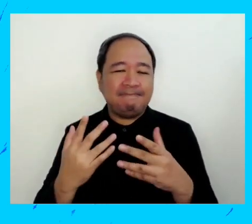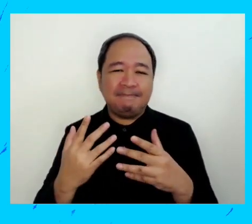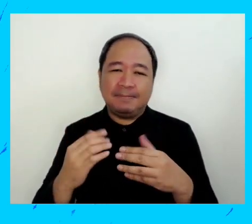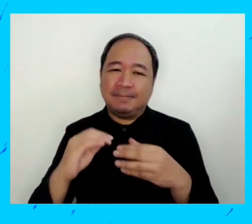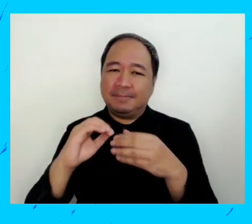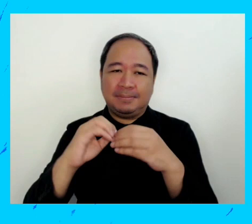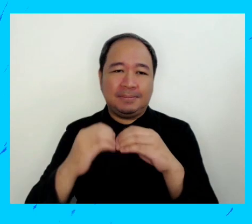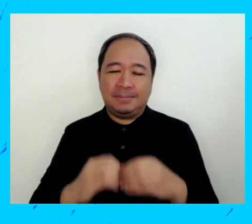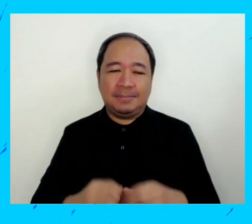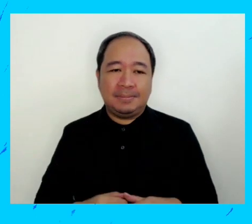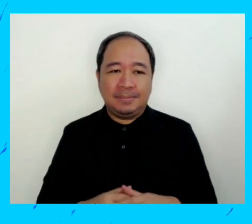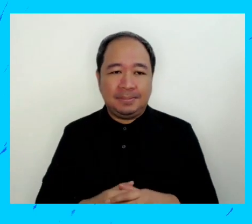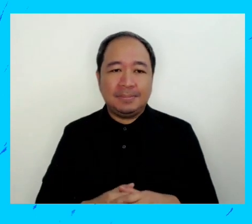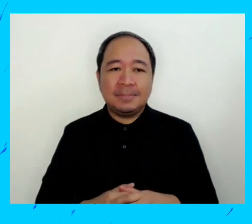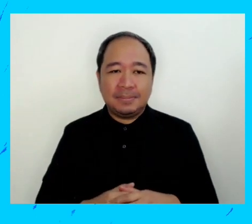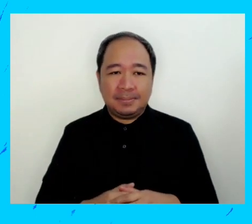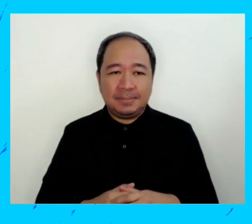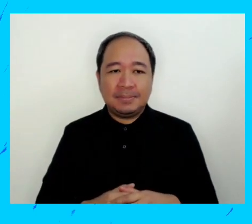No, está difícil.